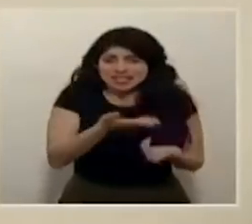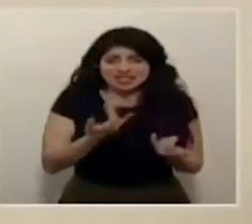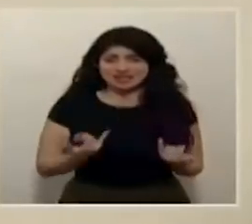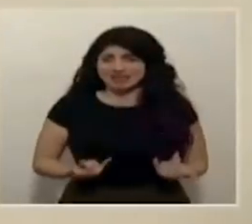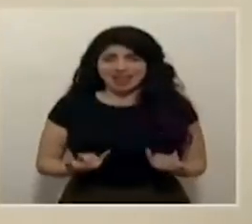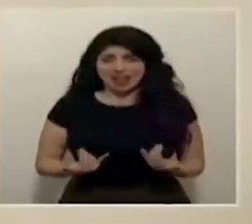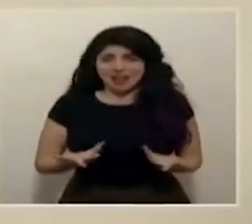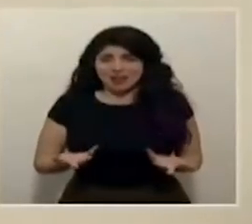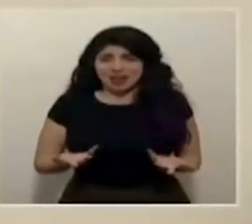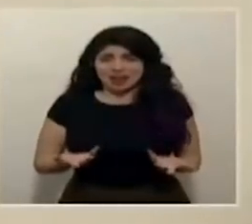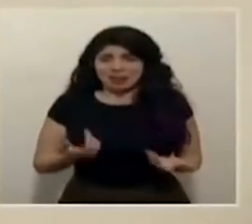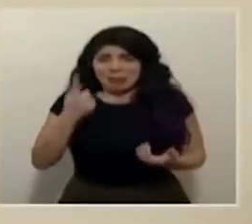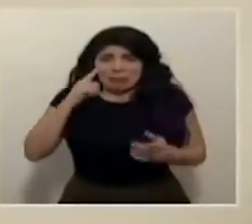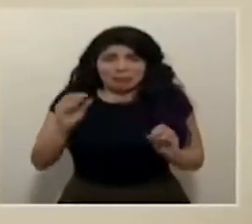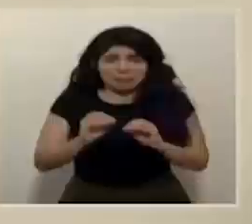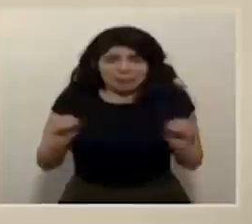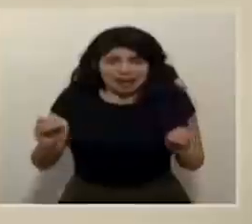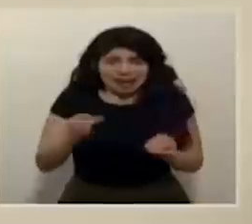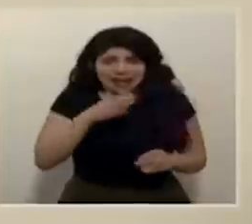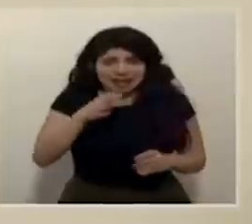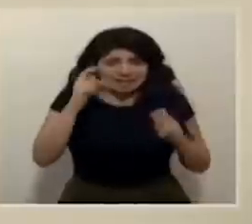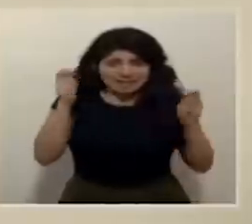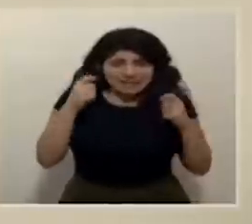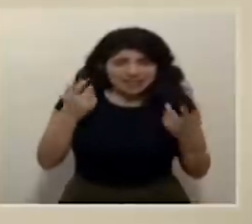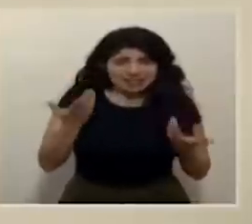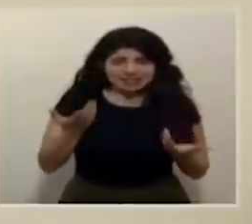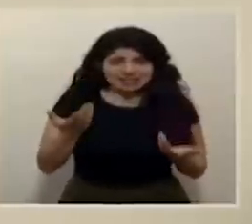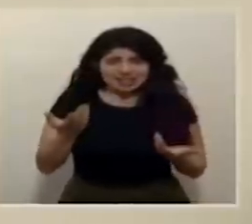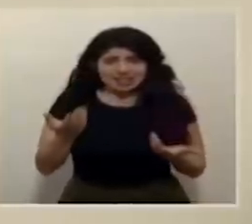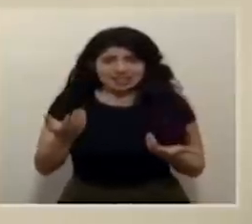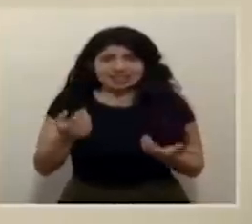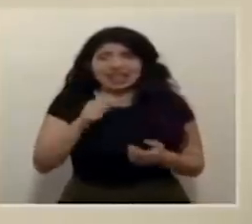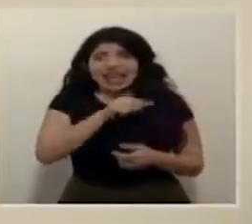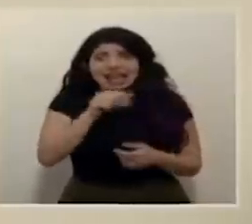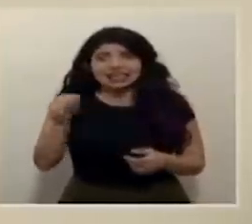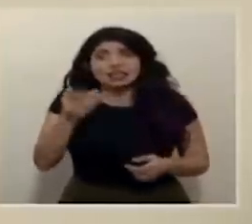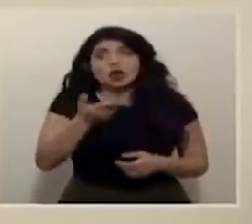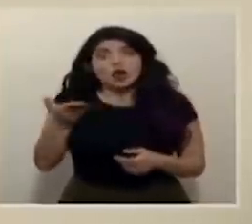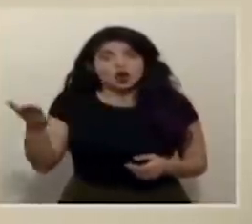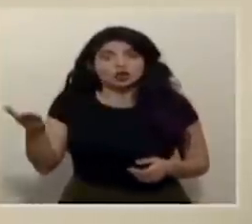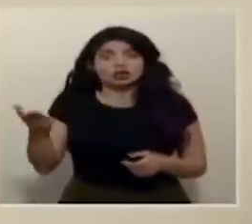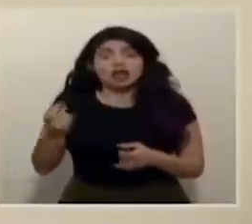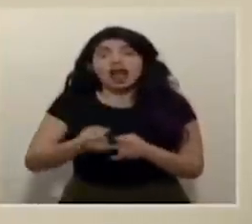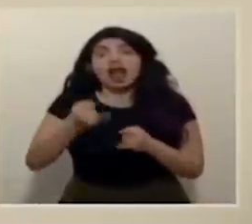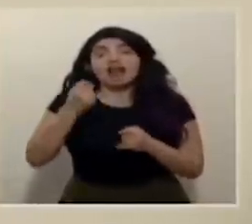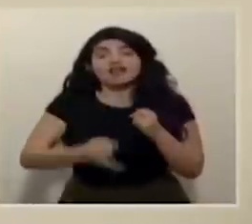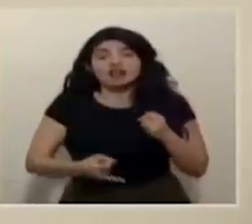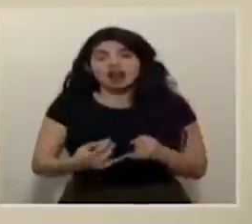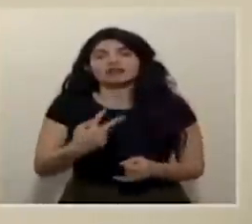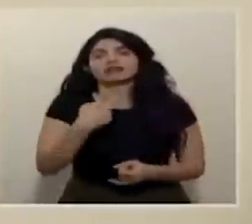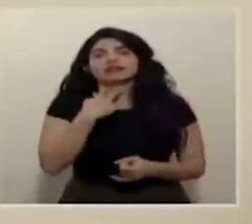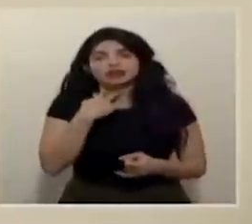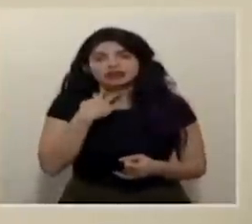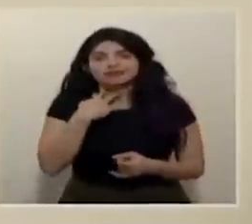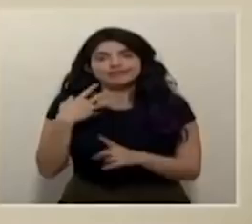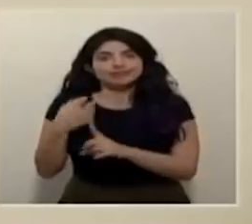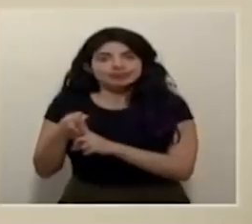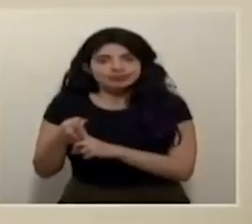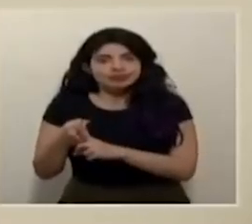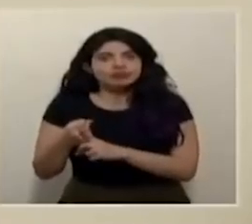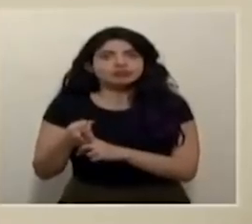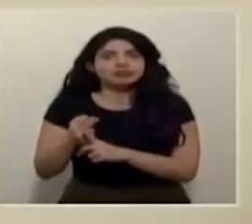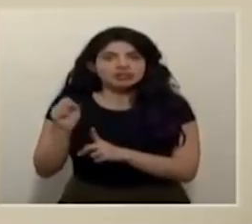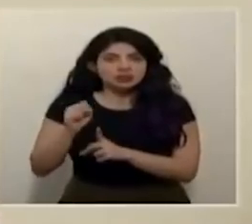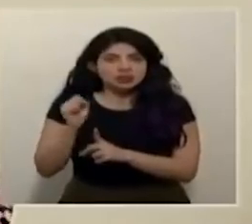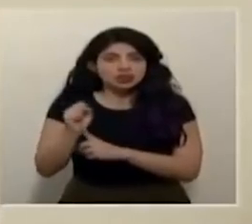en este momento para nada recomendadas o indicadas son las cosas que al final pasan la factura entonces por eso es que hemos